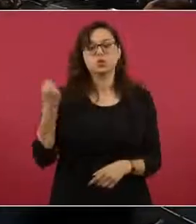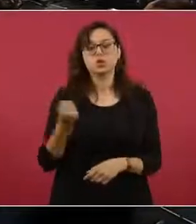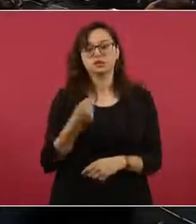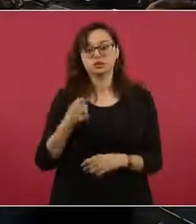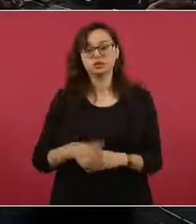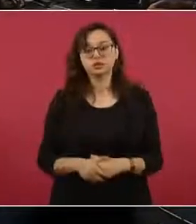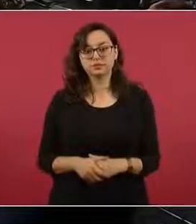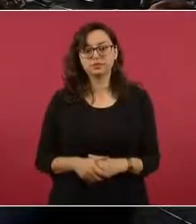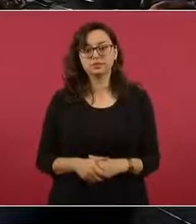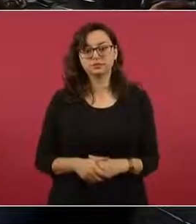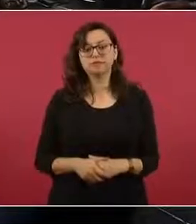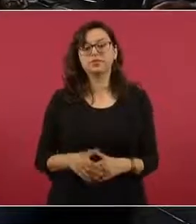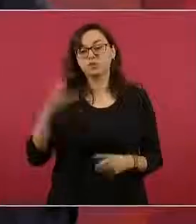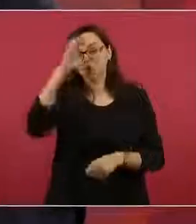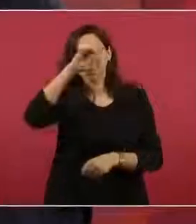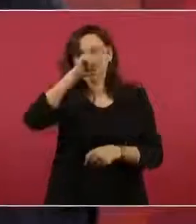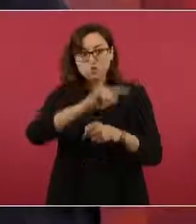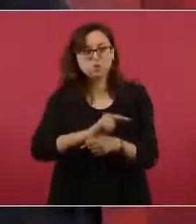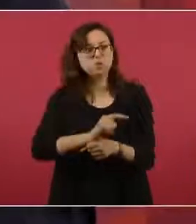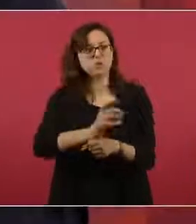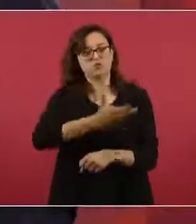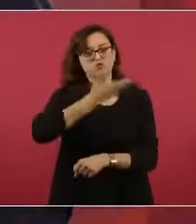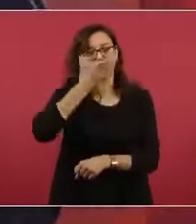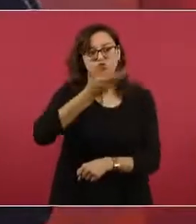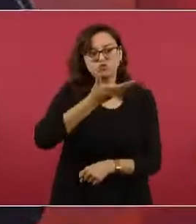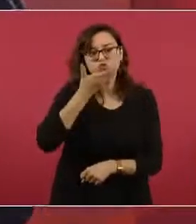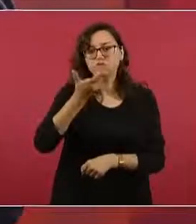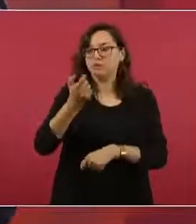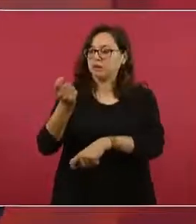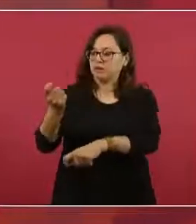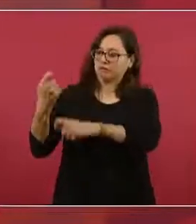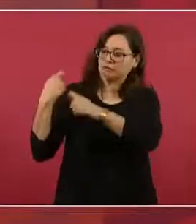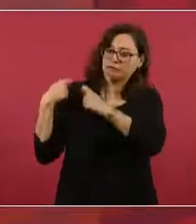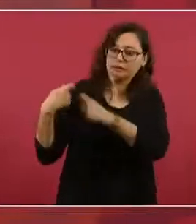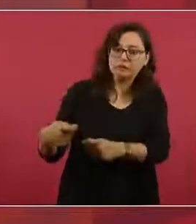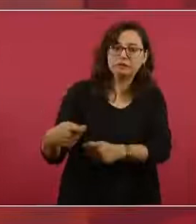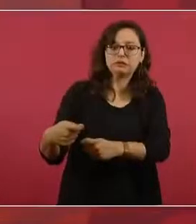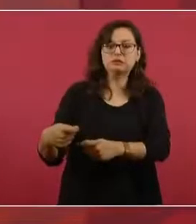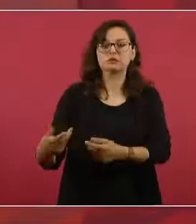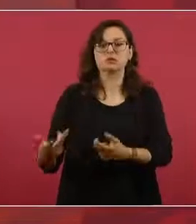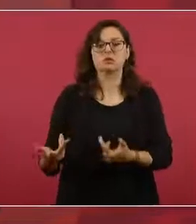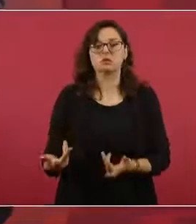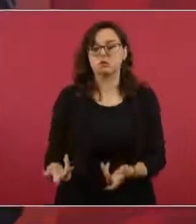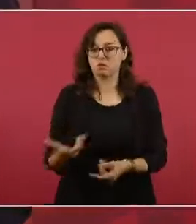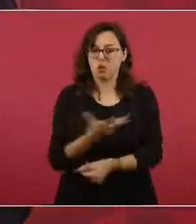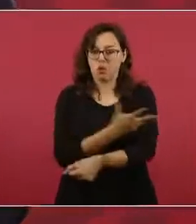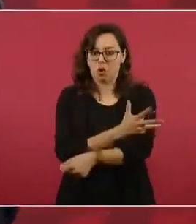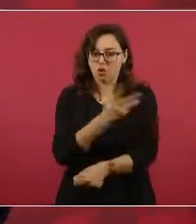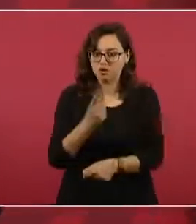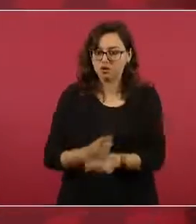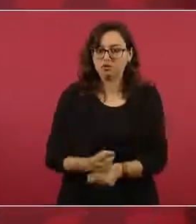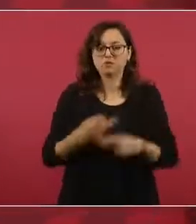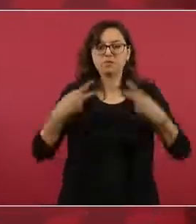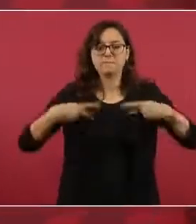las costumbres, las costumbres, costumbres, tradiciones, la honestidad de nuestro pueblo,